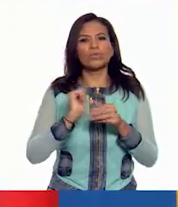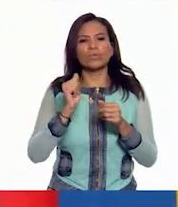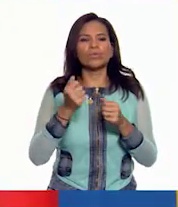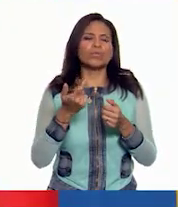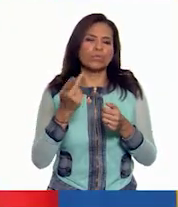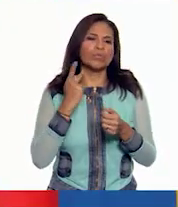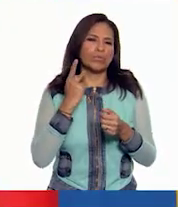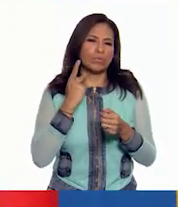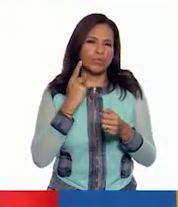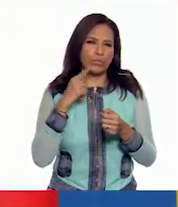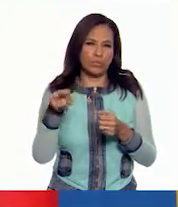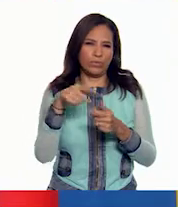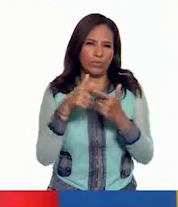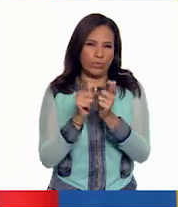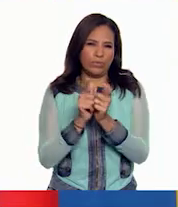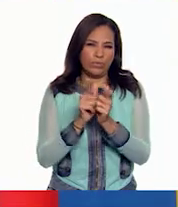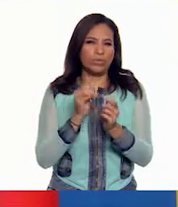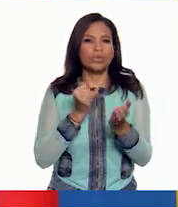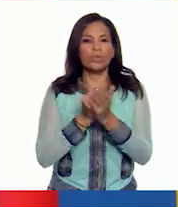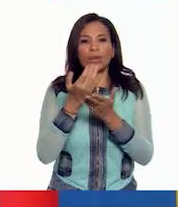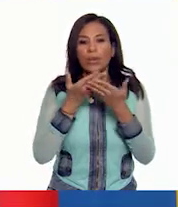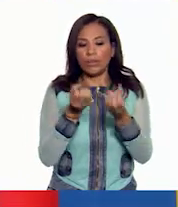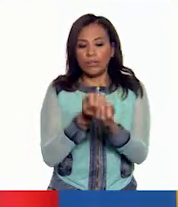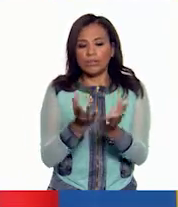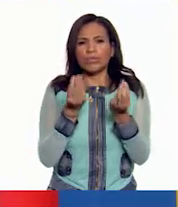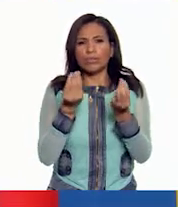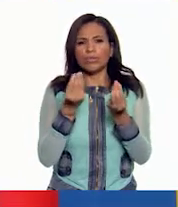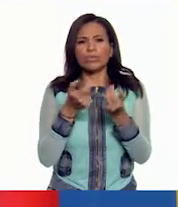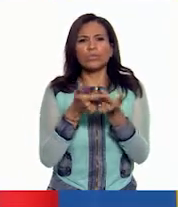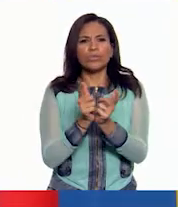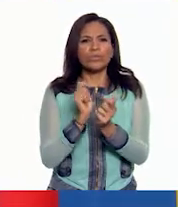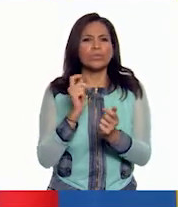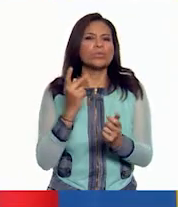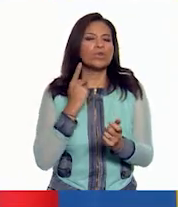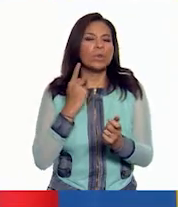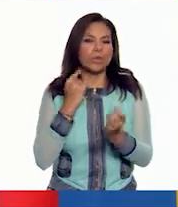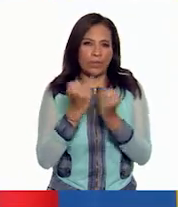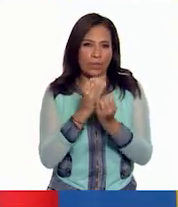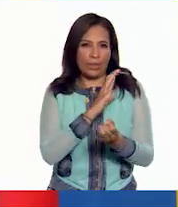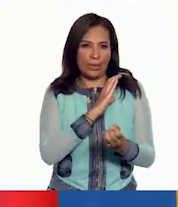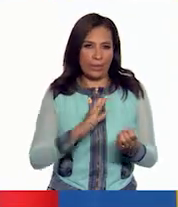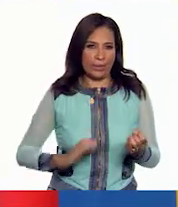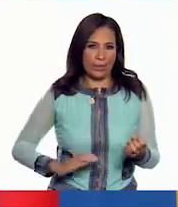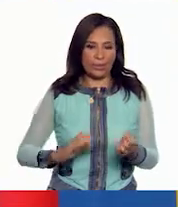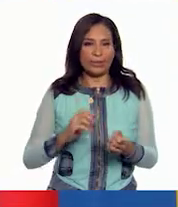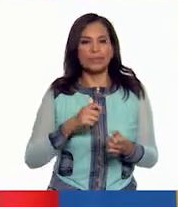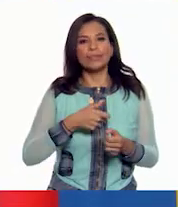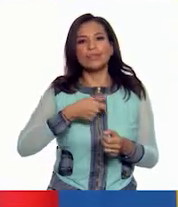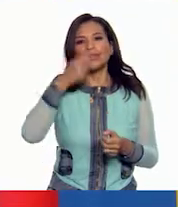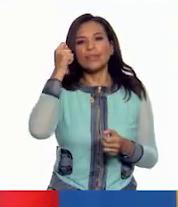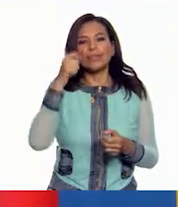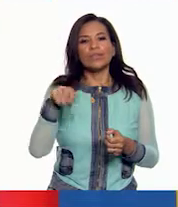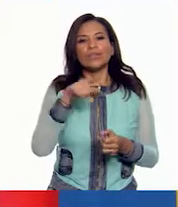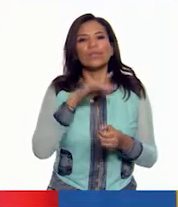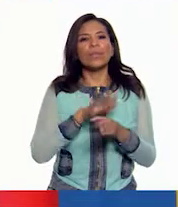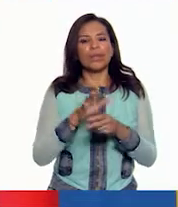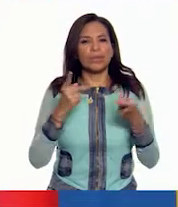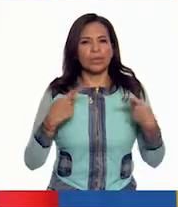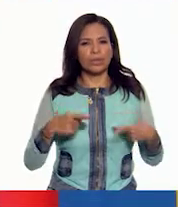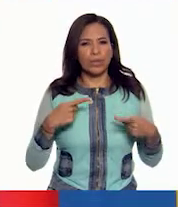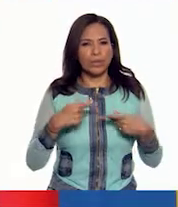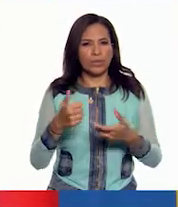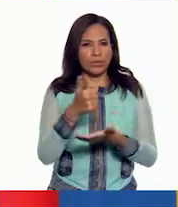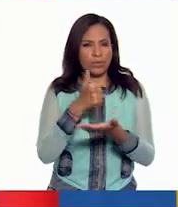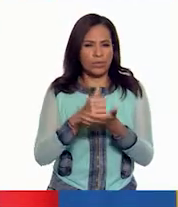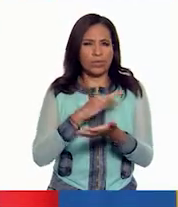pero actualmente veo que existe una gran diversidad de partidos y de candidatos, entre los cuales los ciudadanos ya pueden